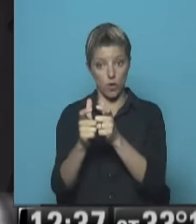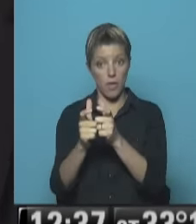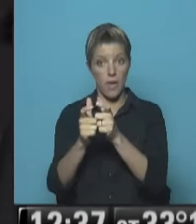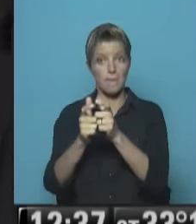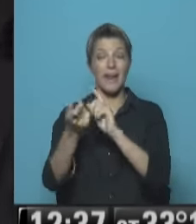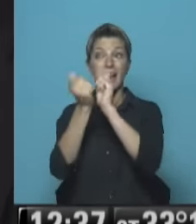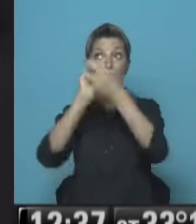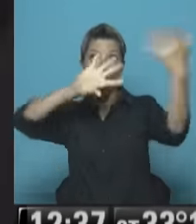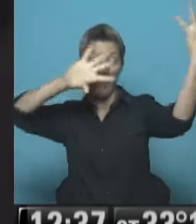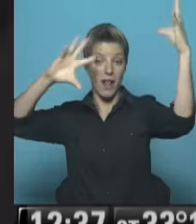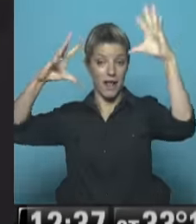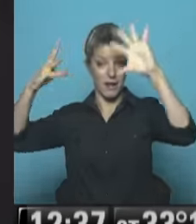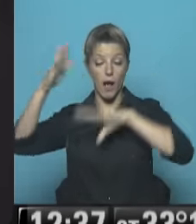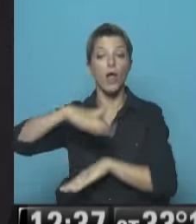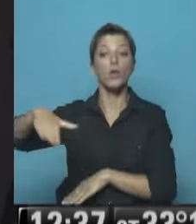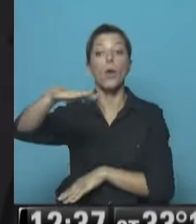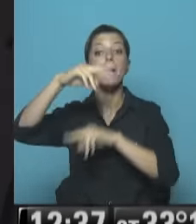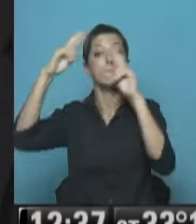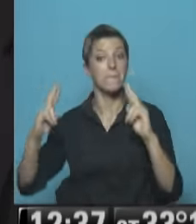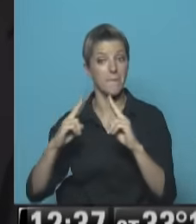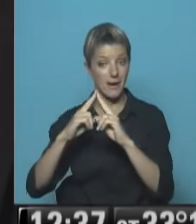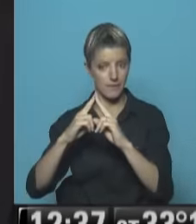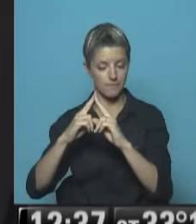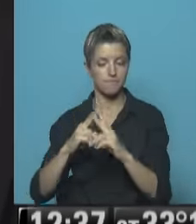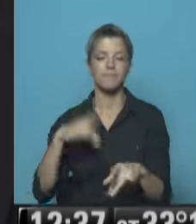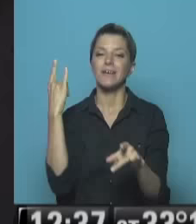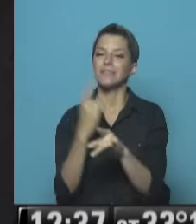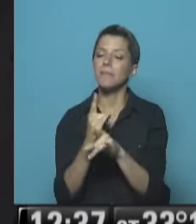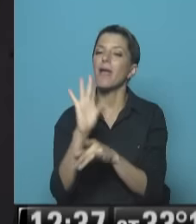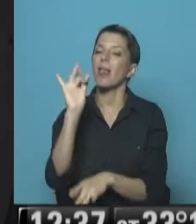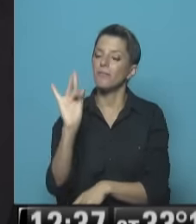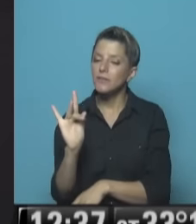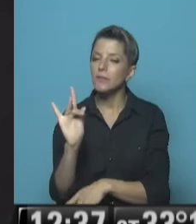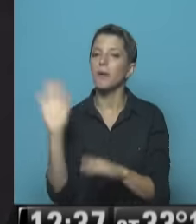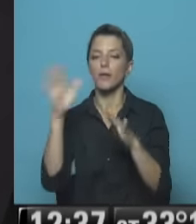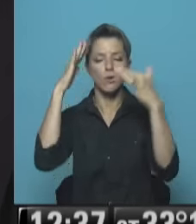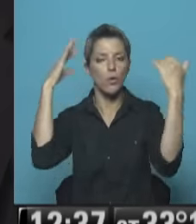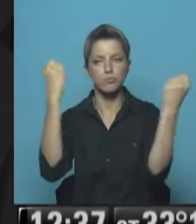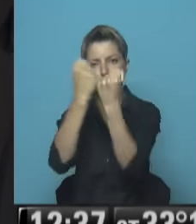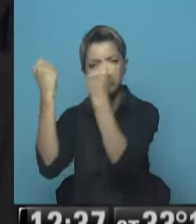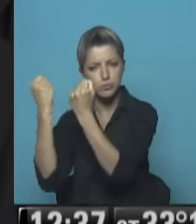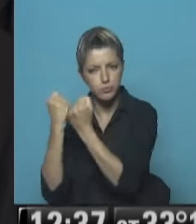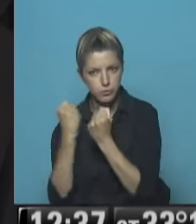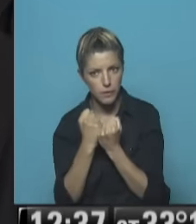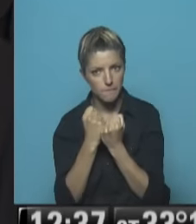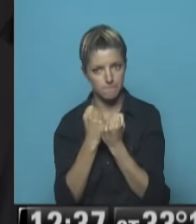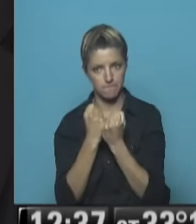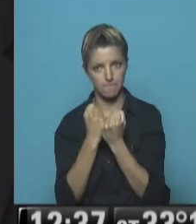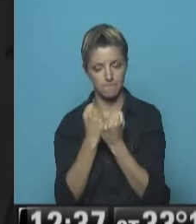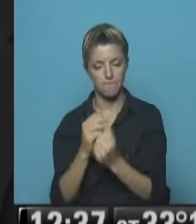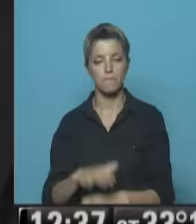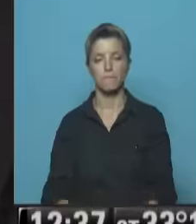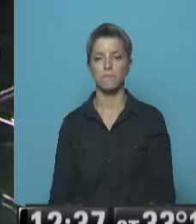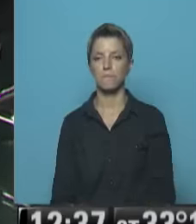desarrollando en París Con muchas dificultades, como siempre, para encontrar un documento conjunto Una posición común que trate